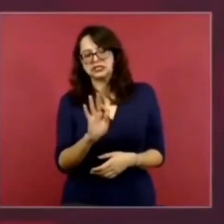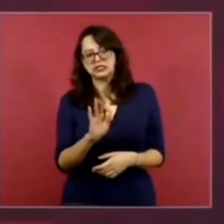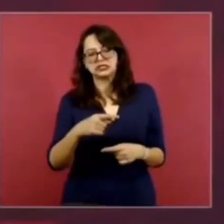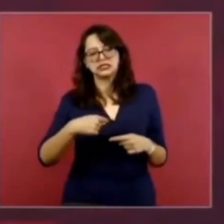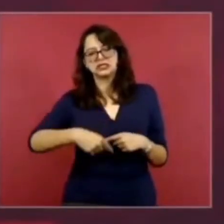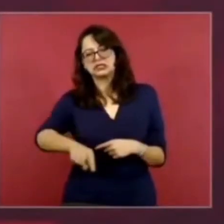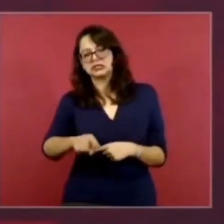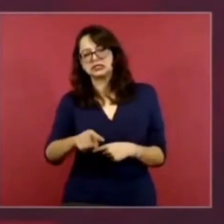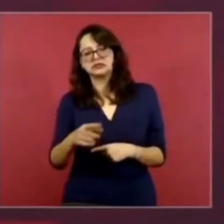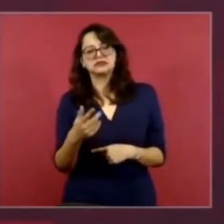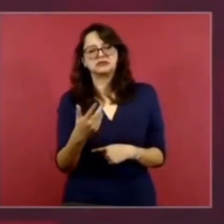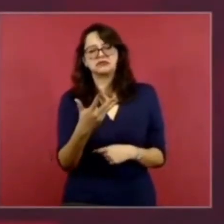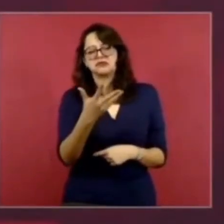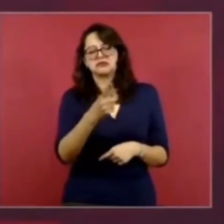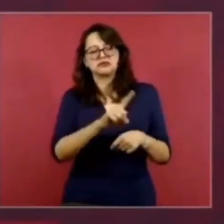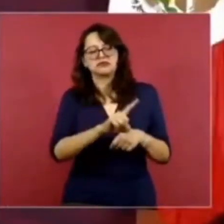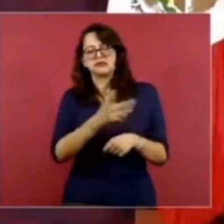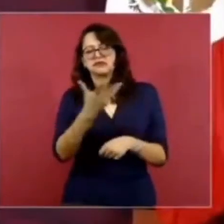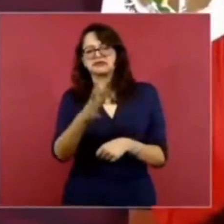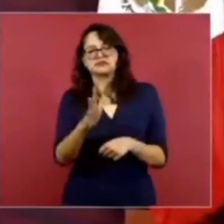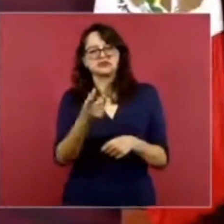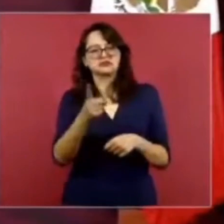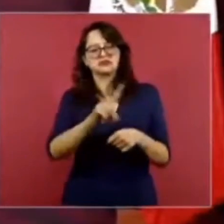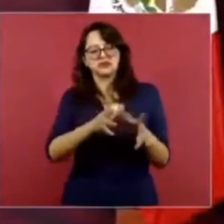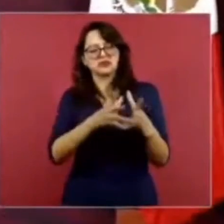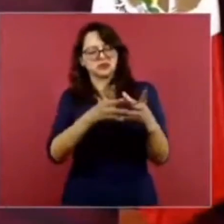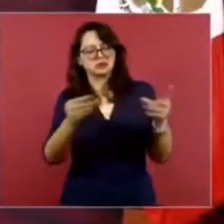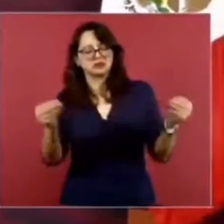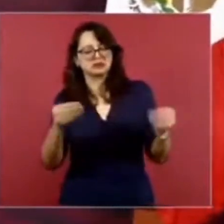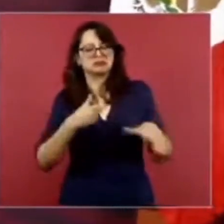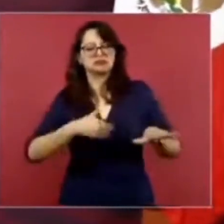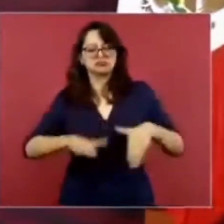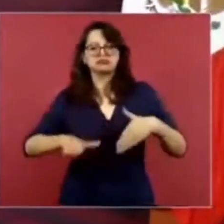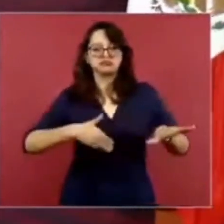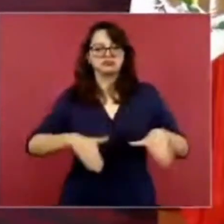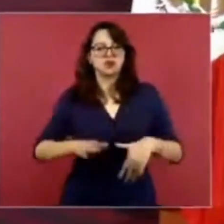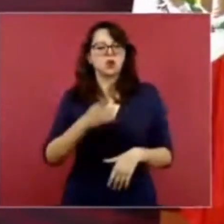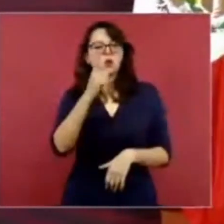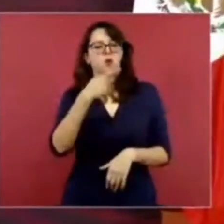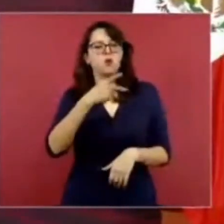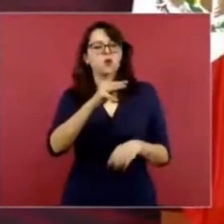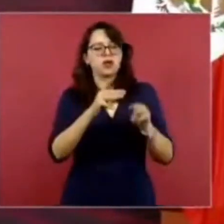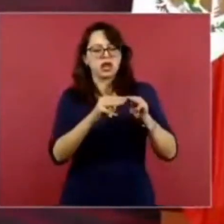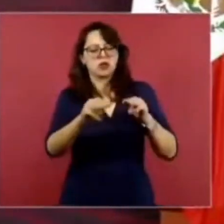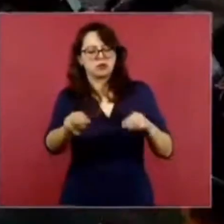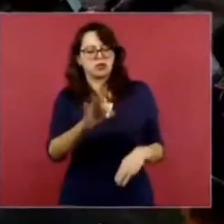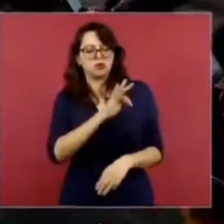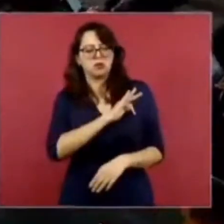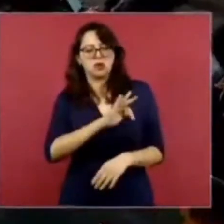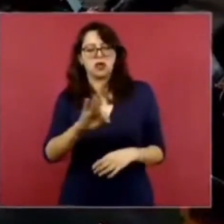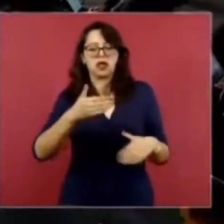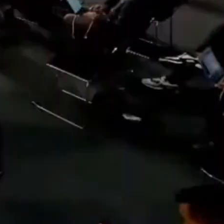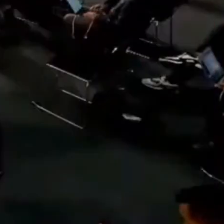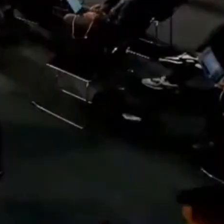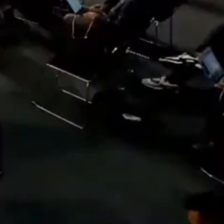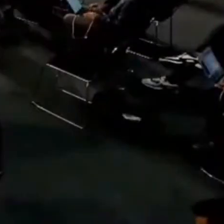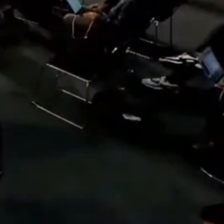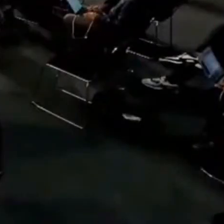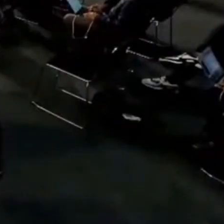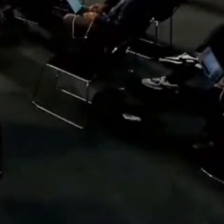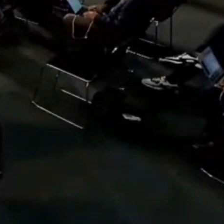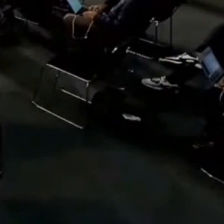cinco días, diez días, ya usted va a poder caminar un kilómetro, ¿no? Que duele